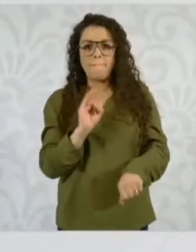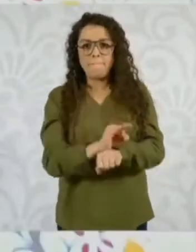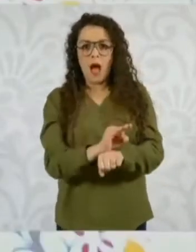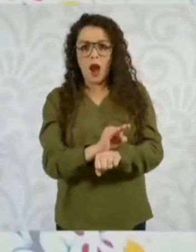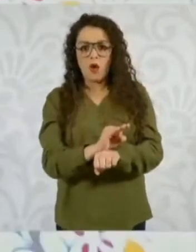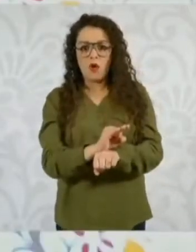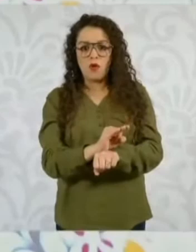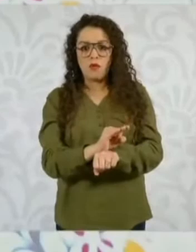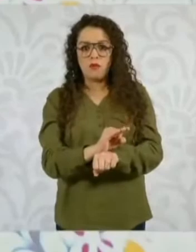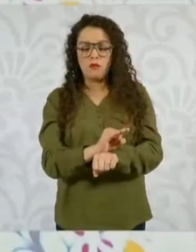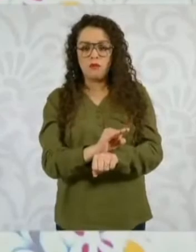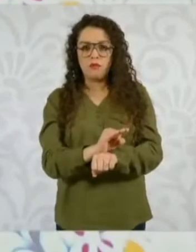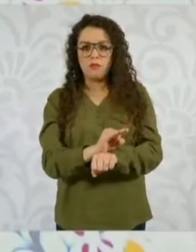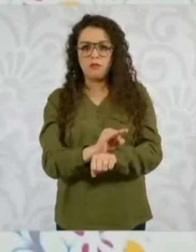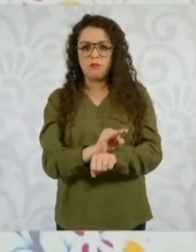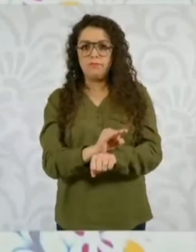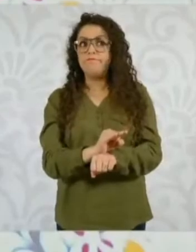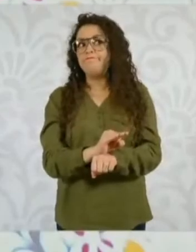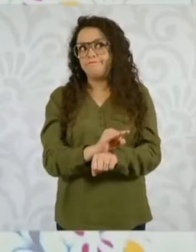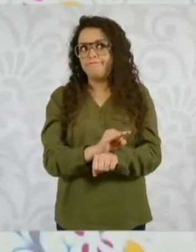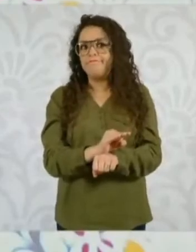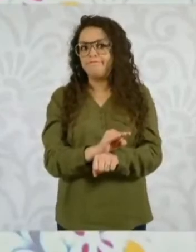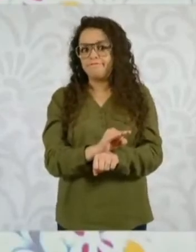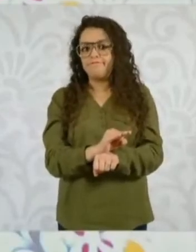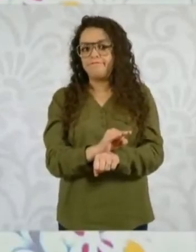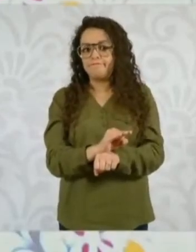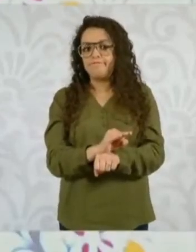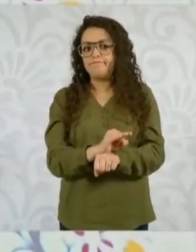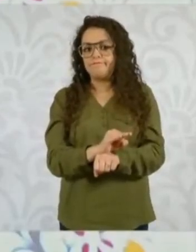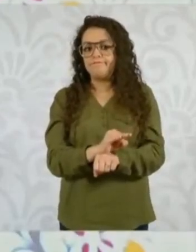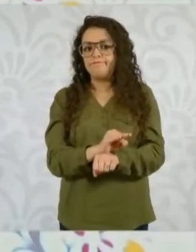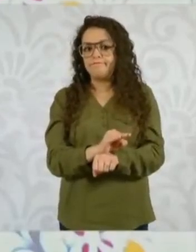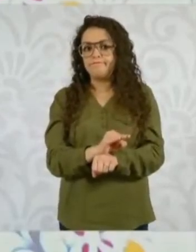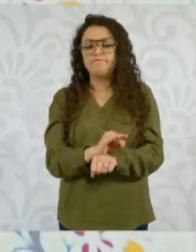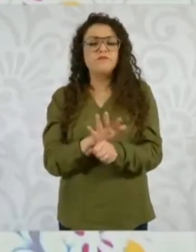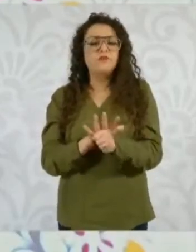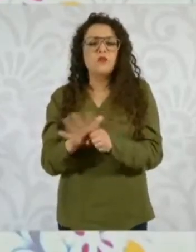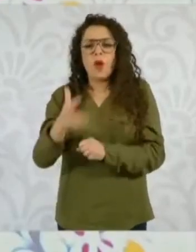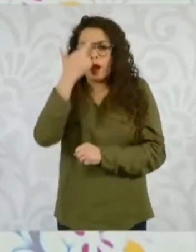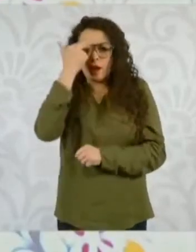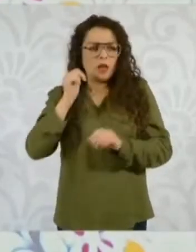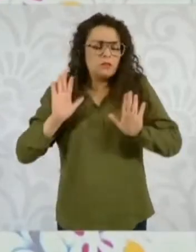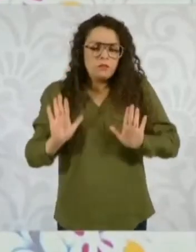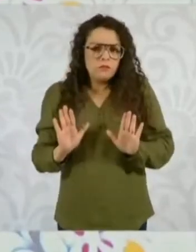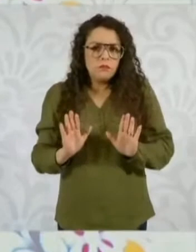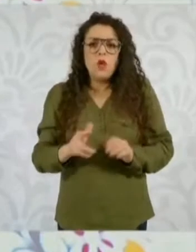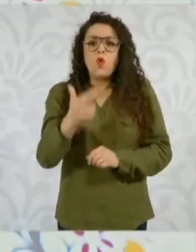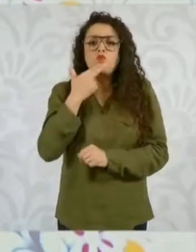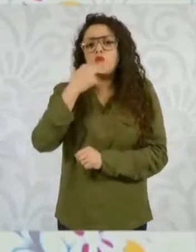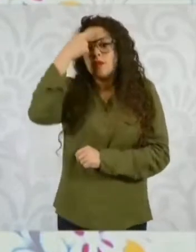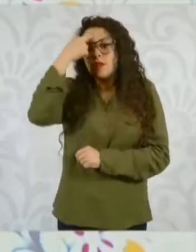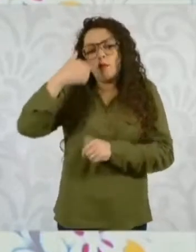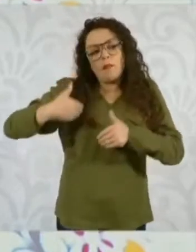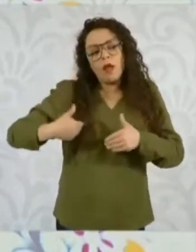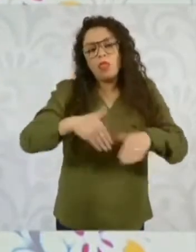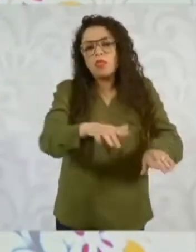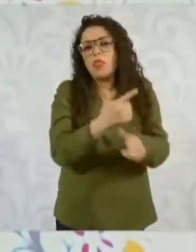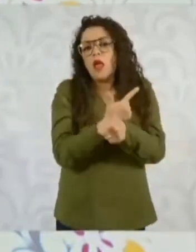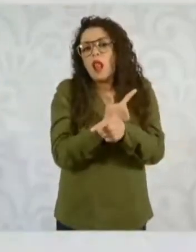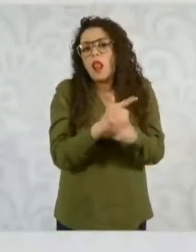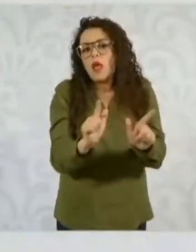manera poco clara se otorga para poder liberar al delincuente, sea del fuero común o delincuencia